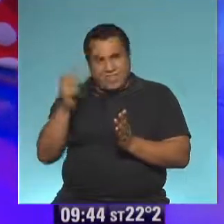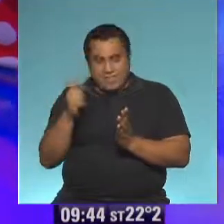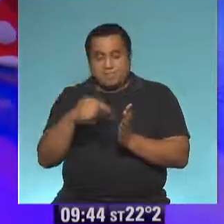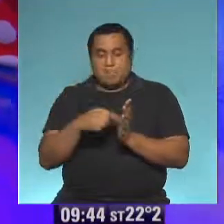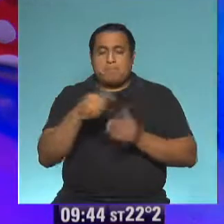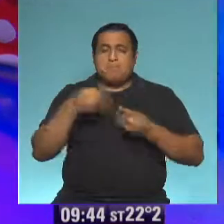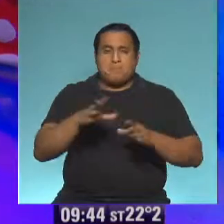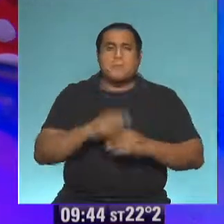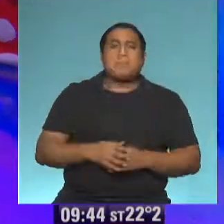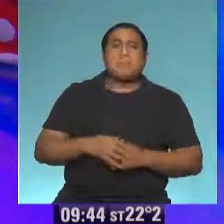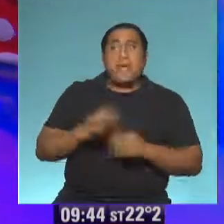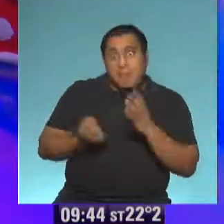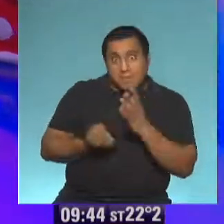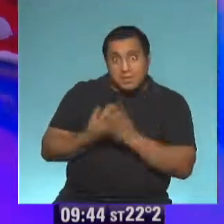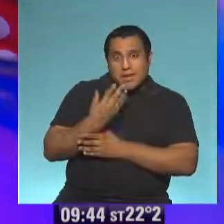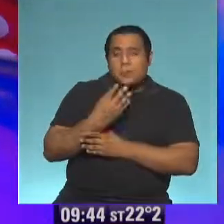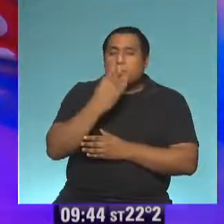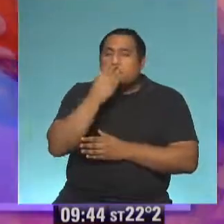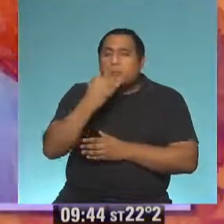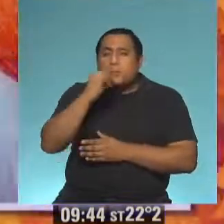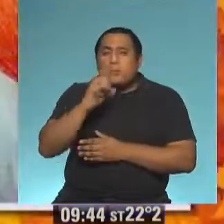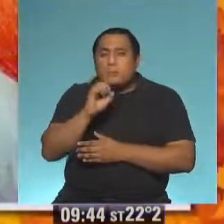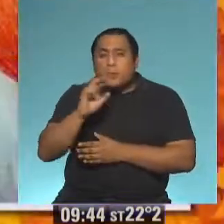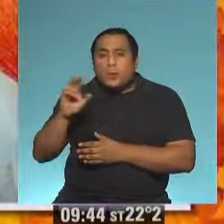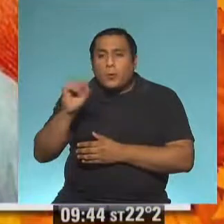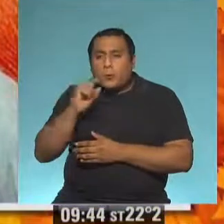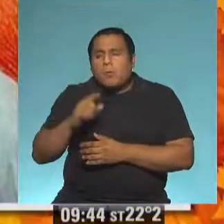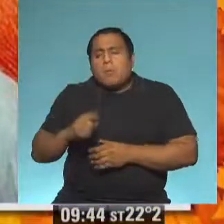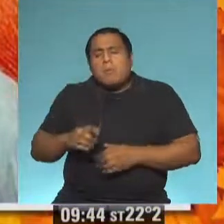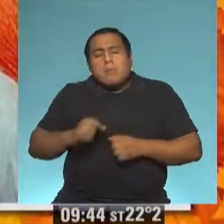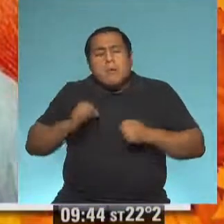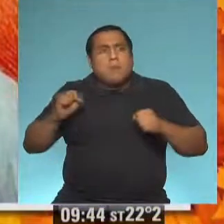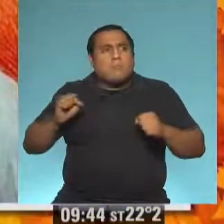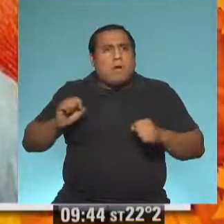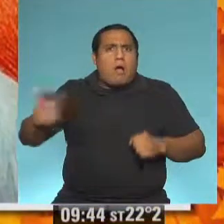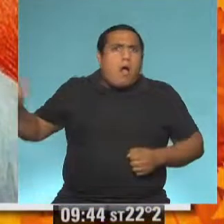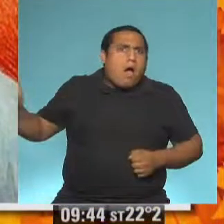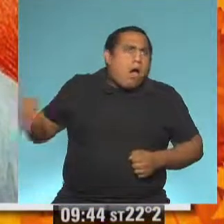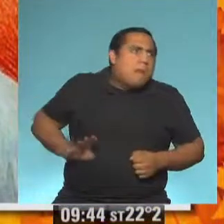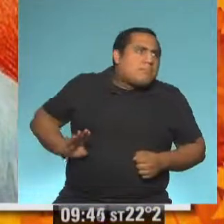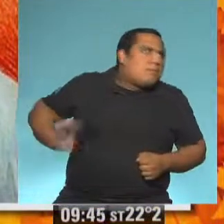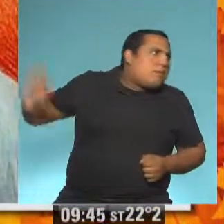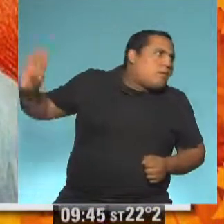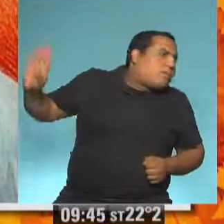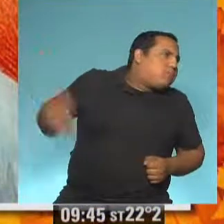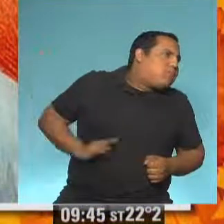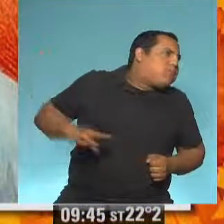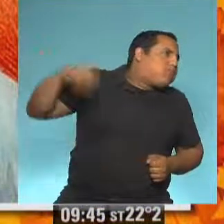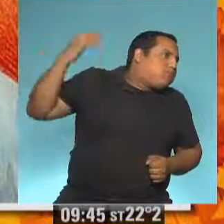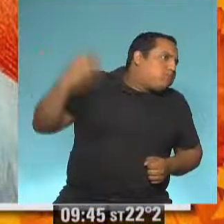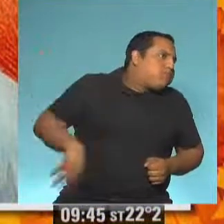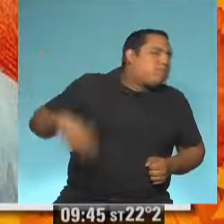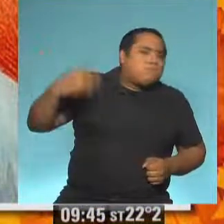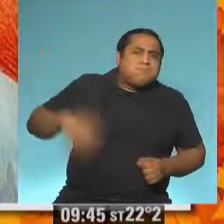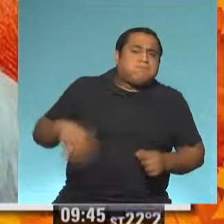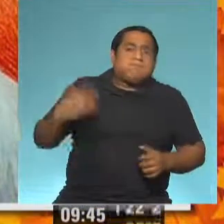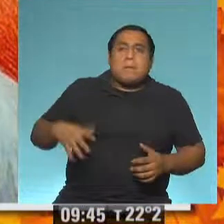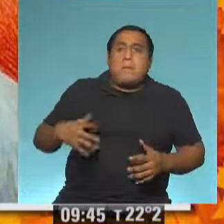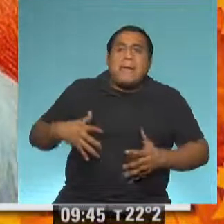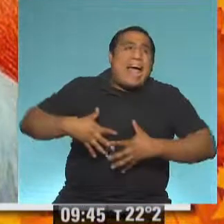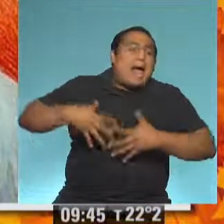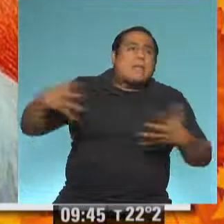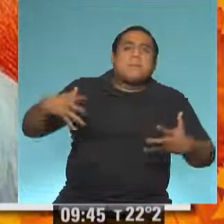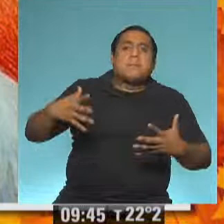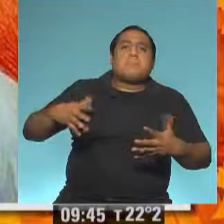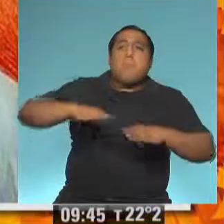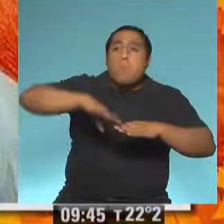Una mañana, Zorrito se despertó con un hambre muy grande. Más grande que su cueva, que las montañas y